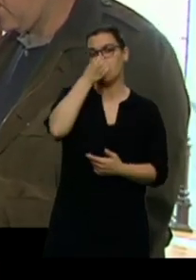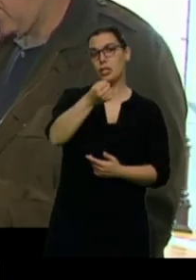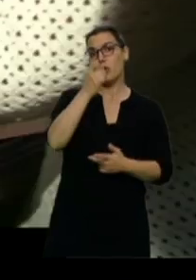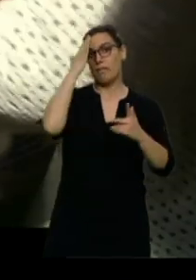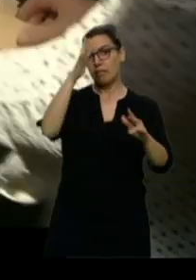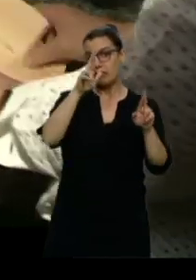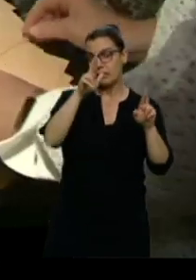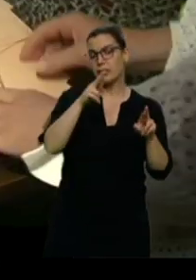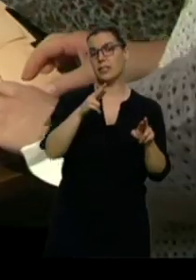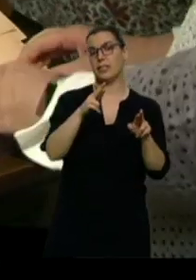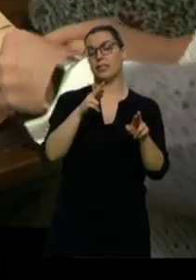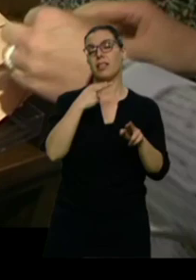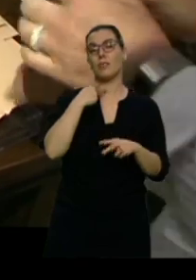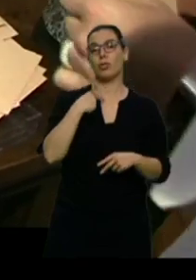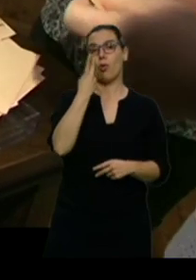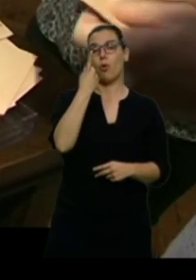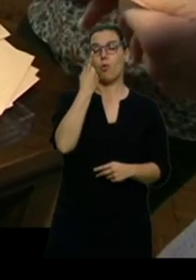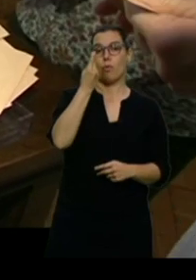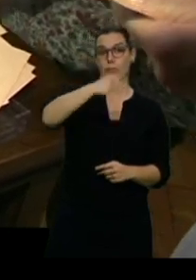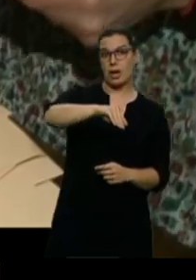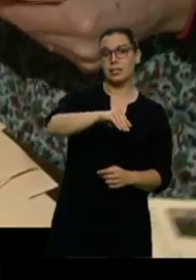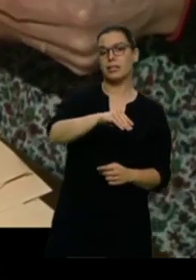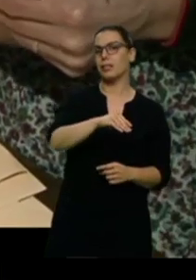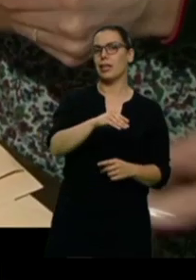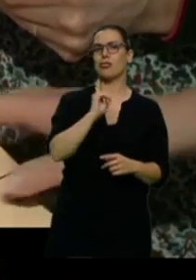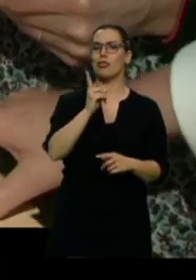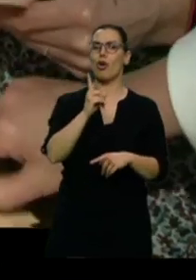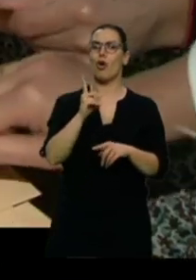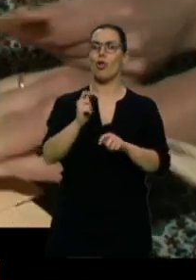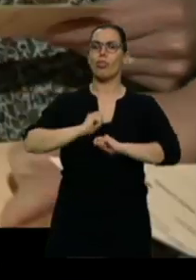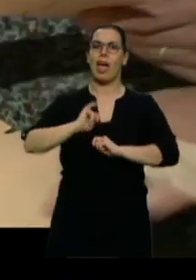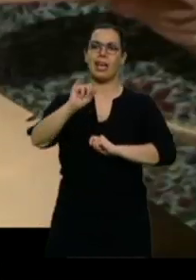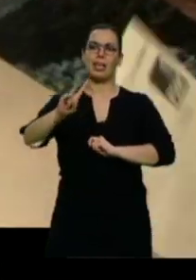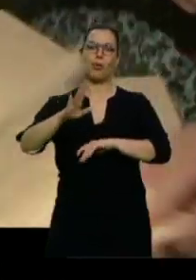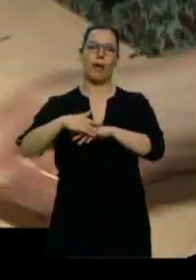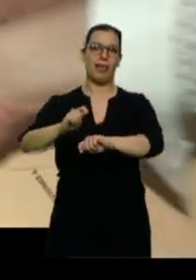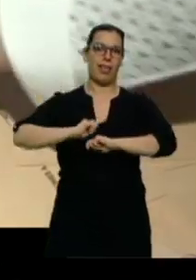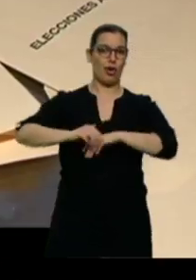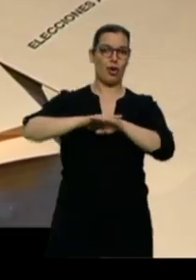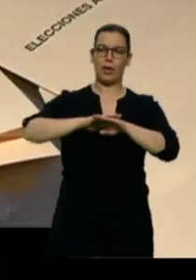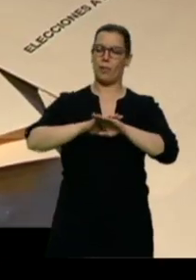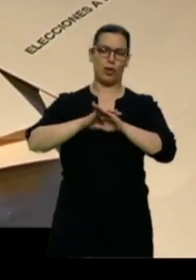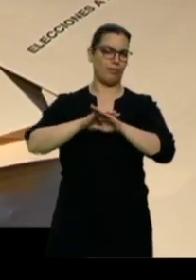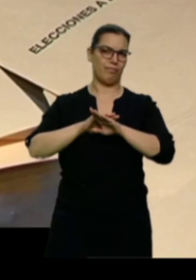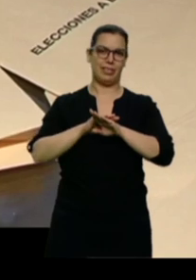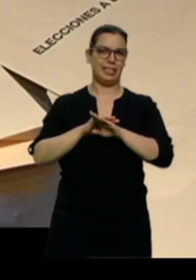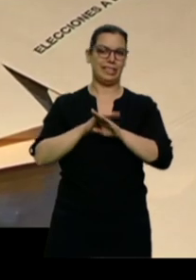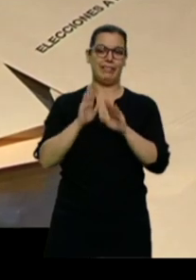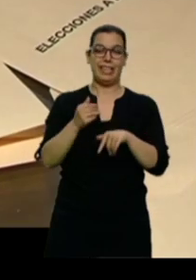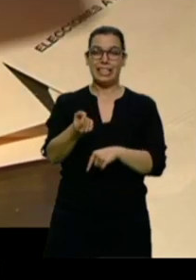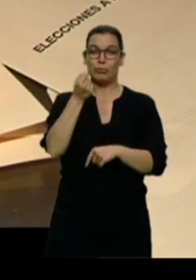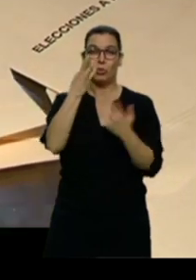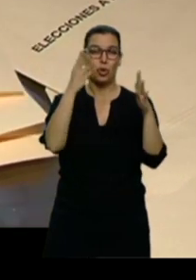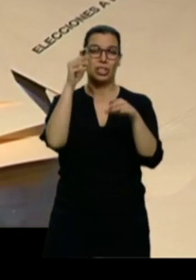diputado más y solo necesitar a Izquierda Unida para gobernar, pero por 80 votos no ha podido ser. Así que el único diputado de